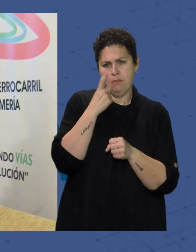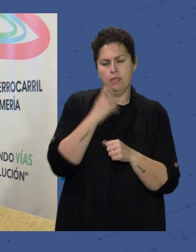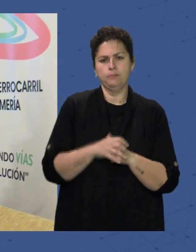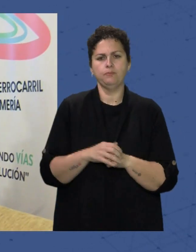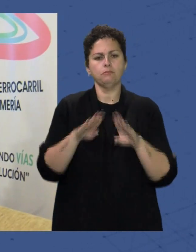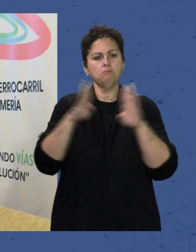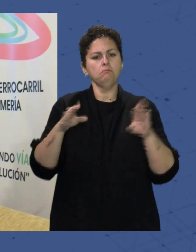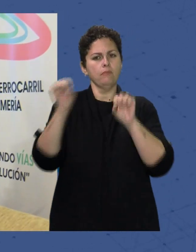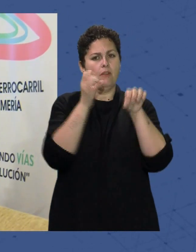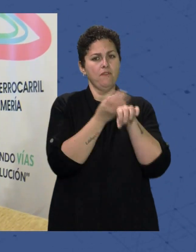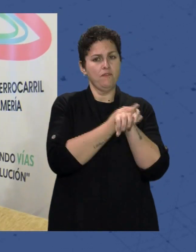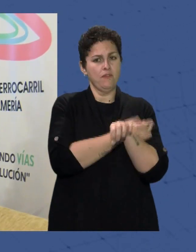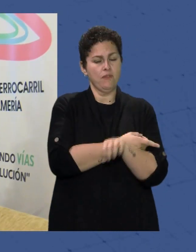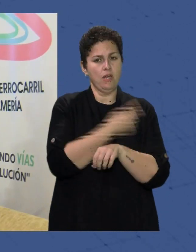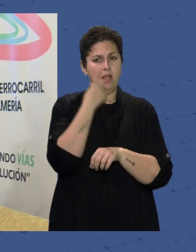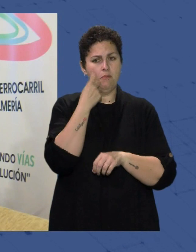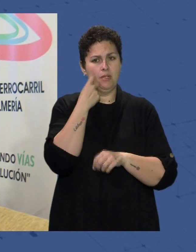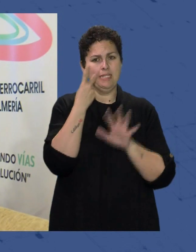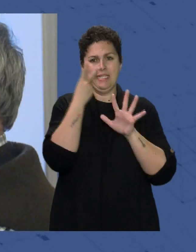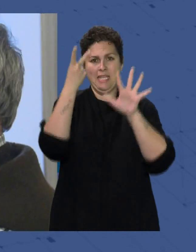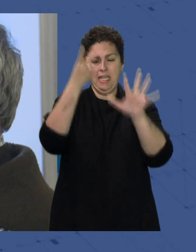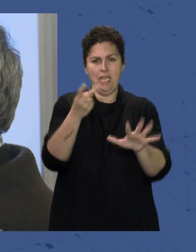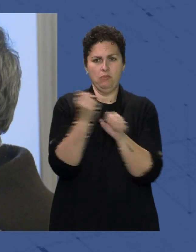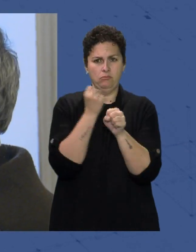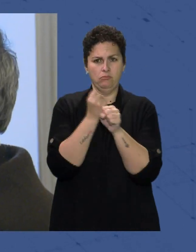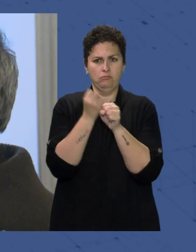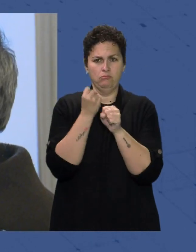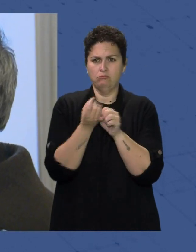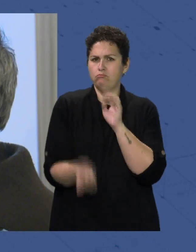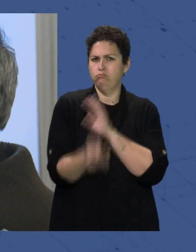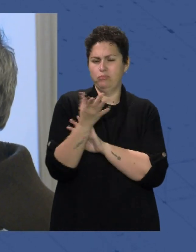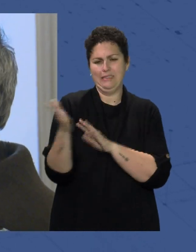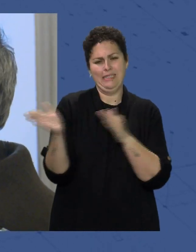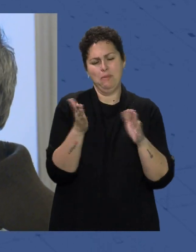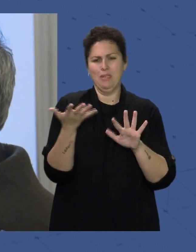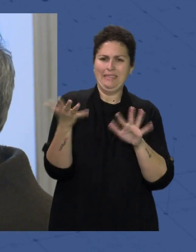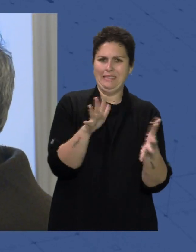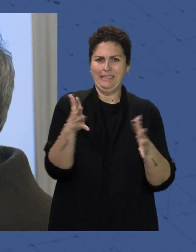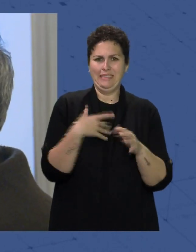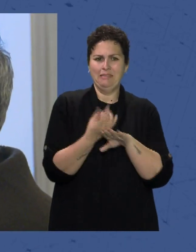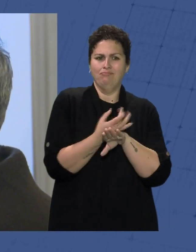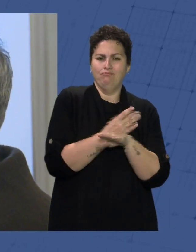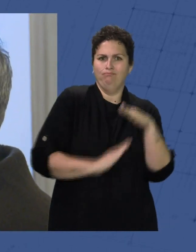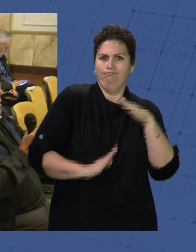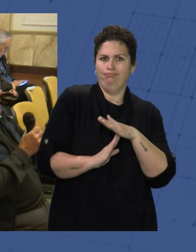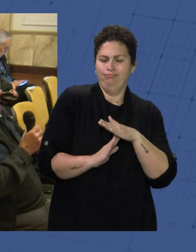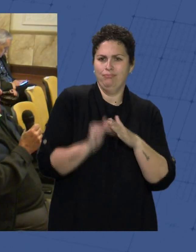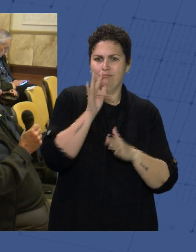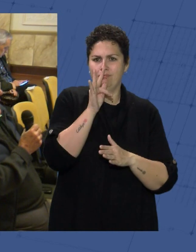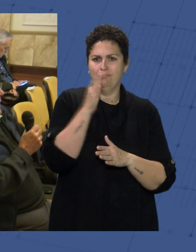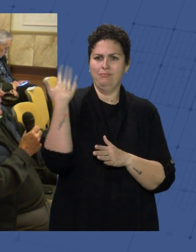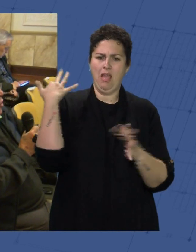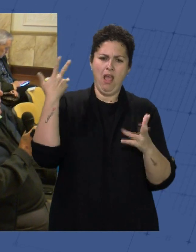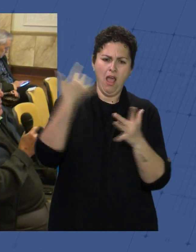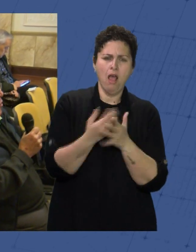defensa Del ferrocarril de Almería Celebró sus siete años De actividad Que arrancó En unos tiempos oscuros Cuando la alta velocidad Aún estaba paralizada Y si bien Desde entonces Su